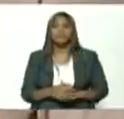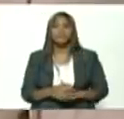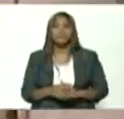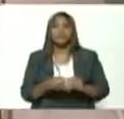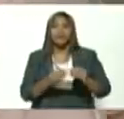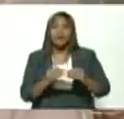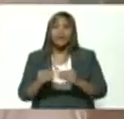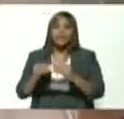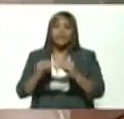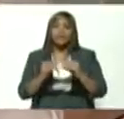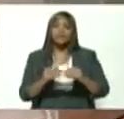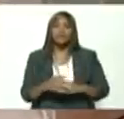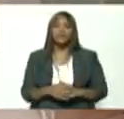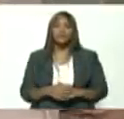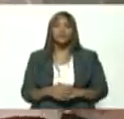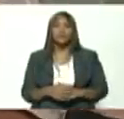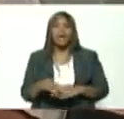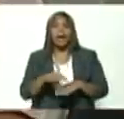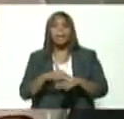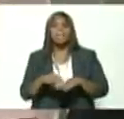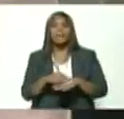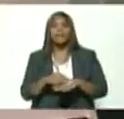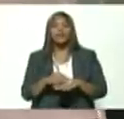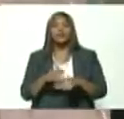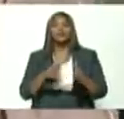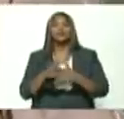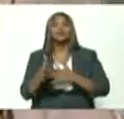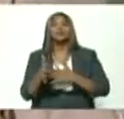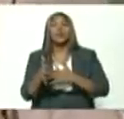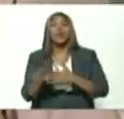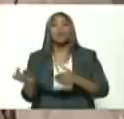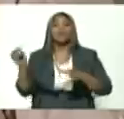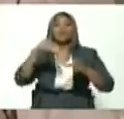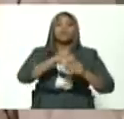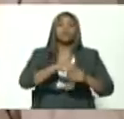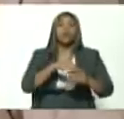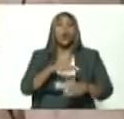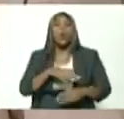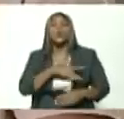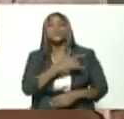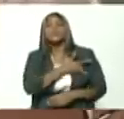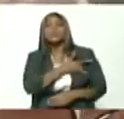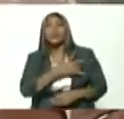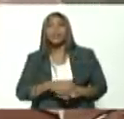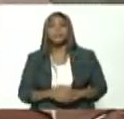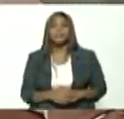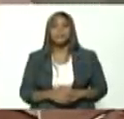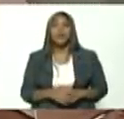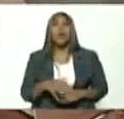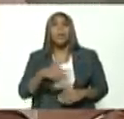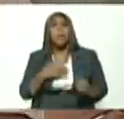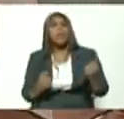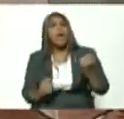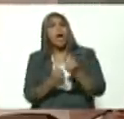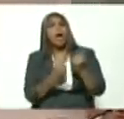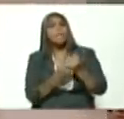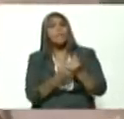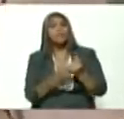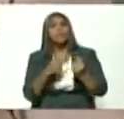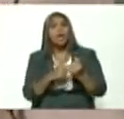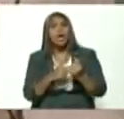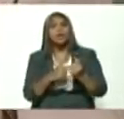el compañero ministro sobre la incorporación de las universidades para que nos apoyen a acelerar estos